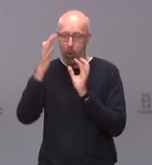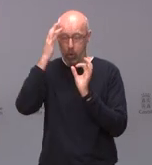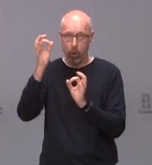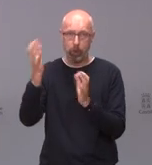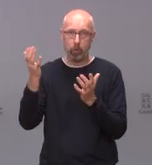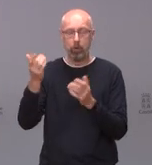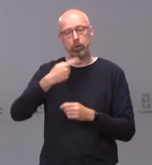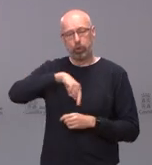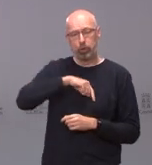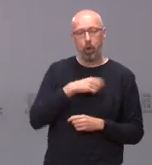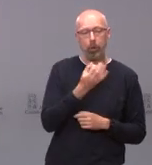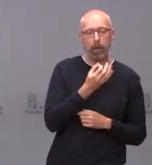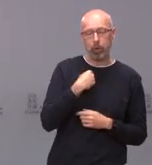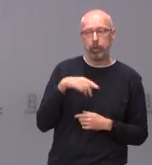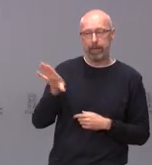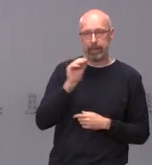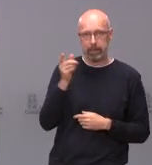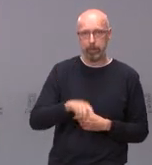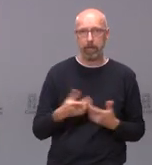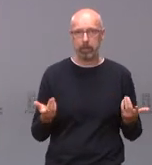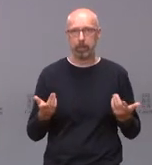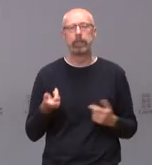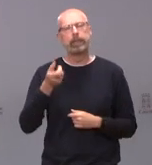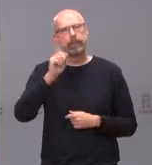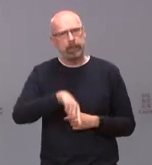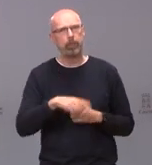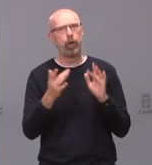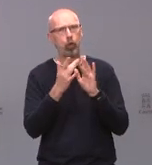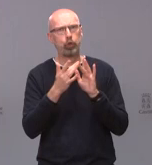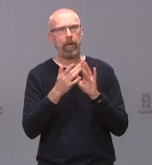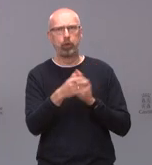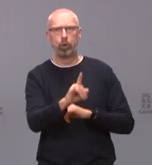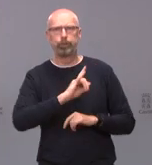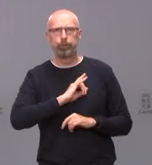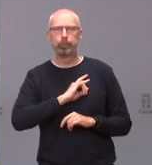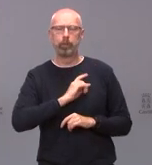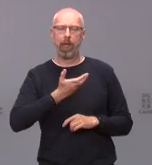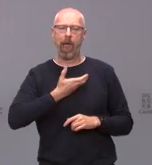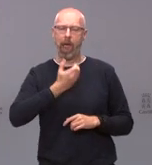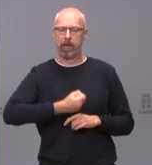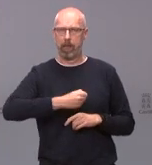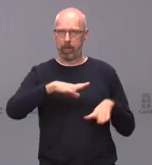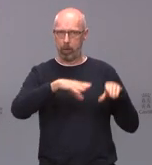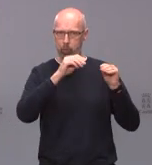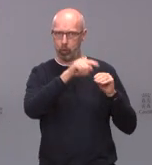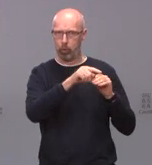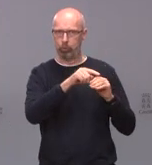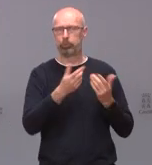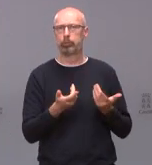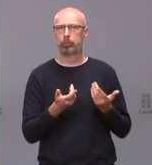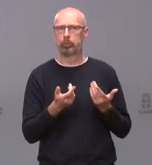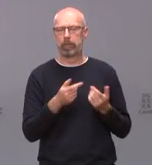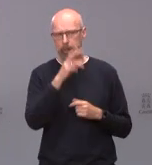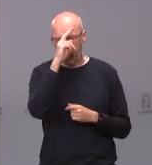obligación es comprenderlo también me he puesto en contacto se puso en contacto conmigo el alcalde de Burgos que estaba muy